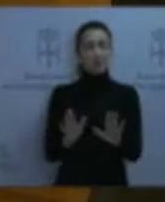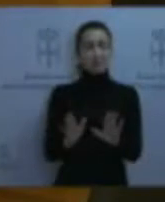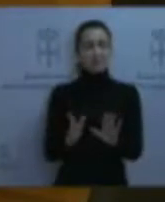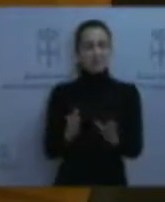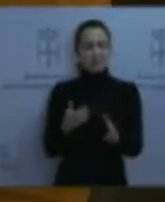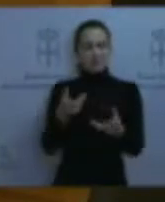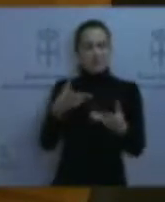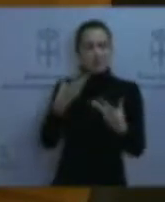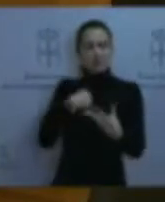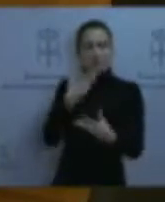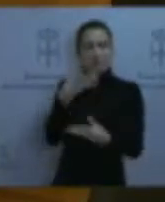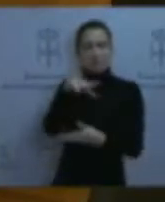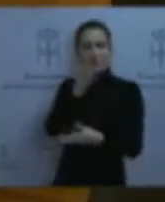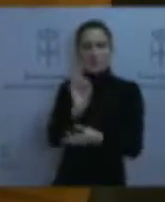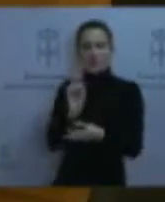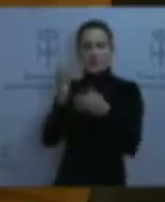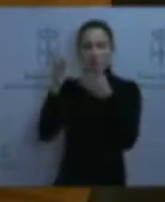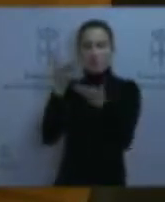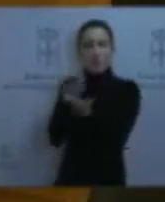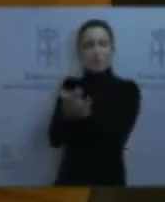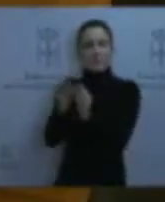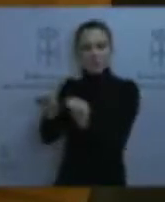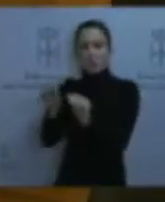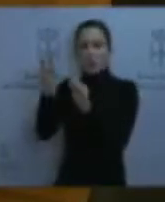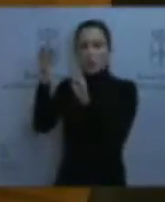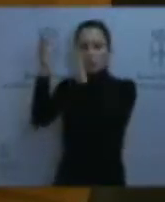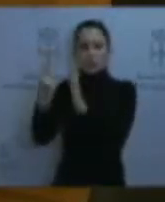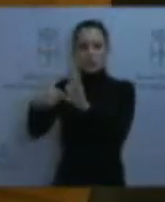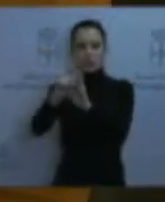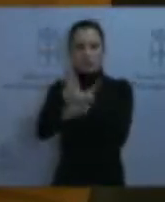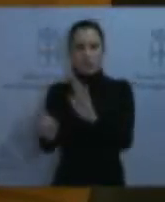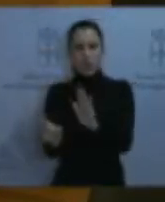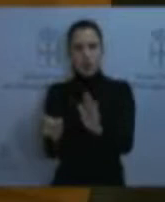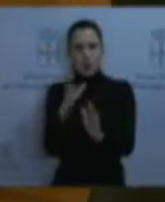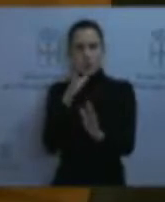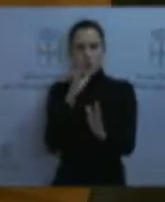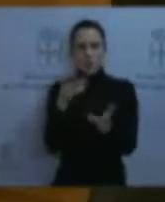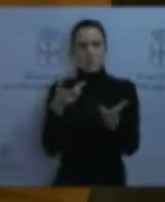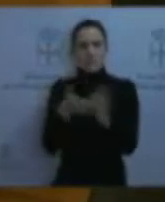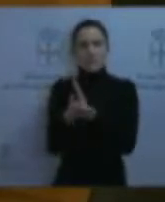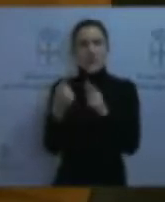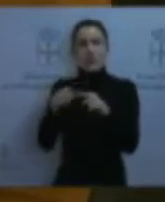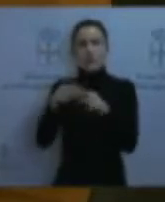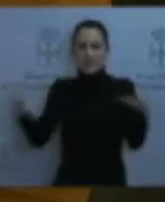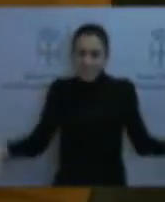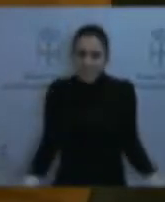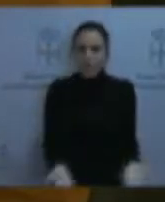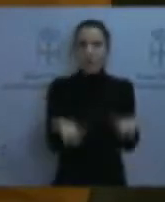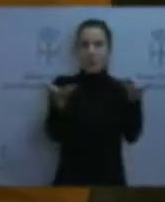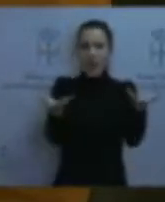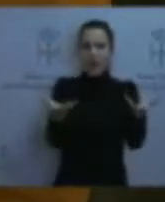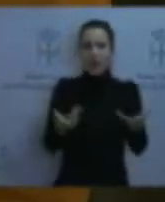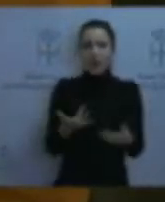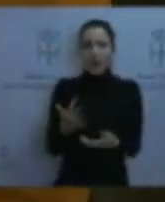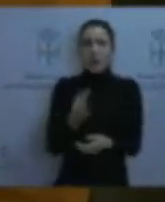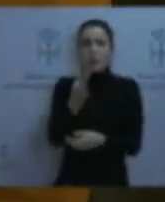que no vean la necesidad de apostar por elementos de dinamización tan claros. En base a esta actitud, comprenderán que nos resulta difícil creer